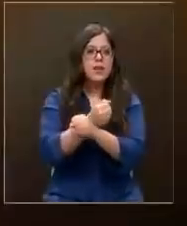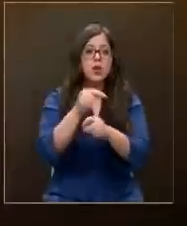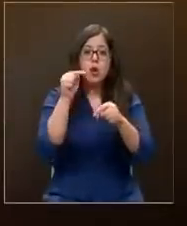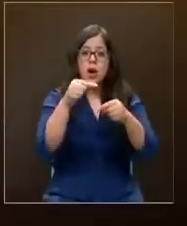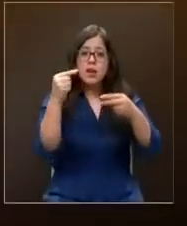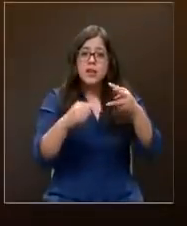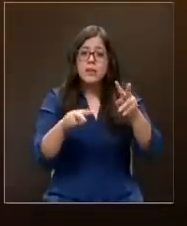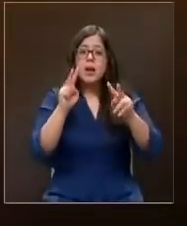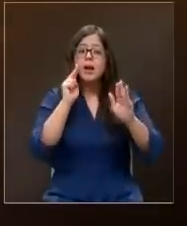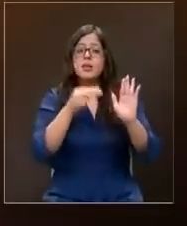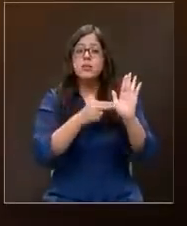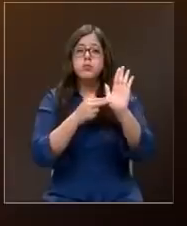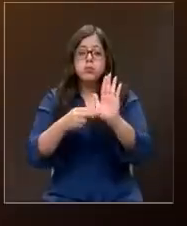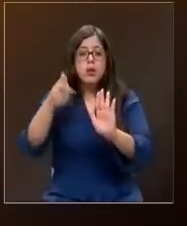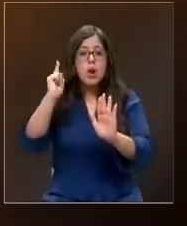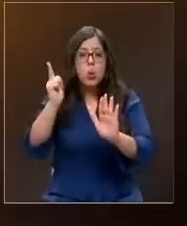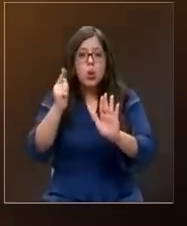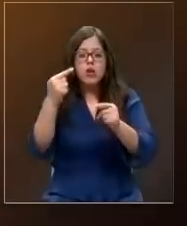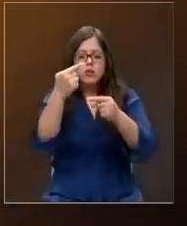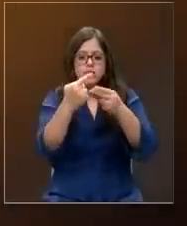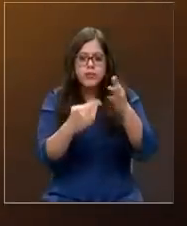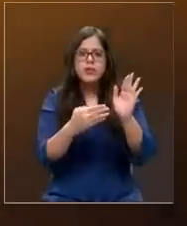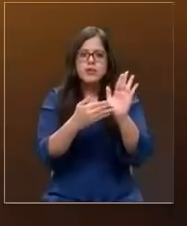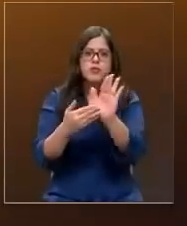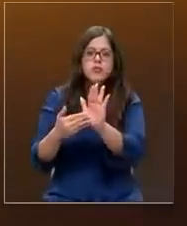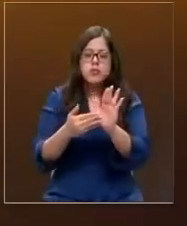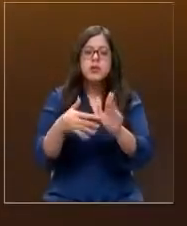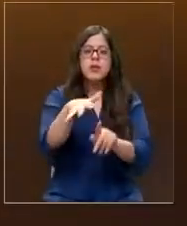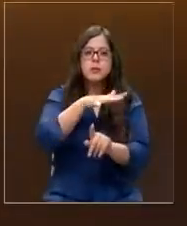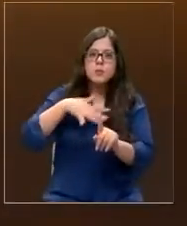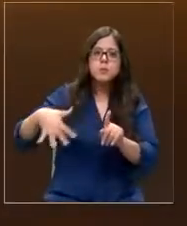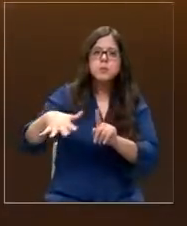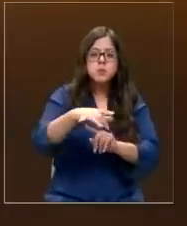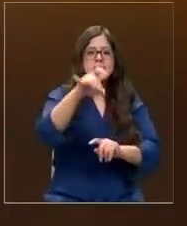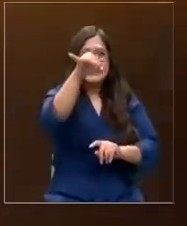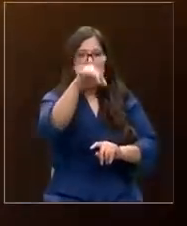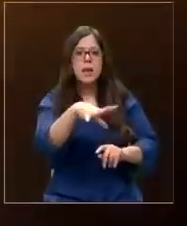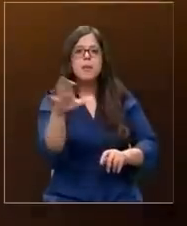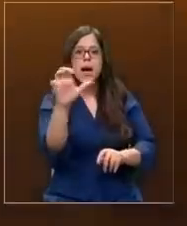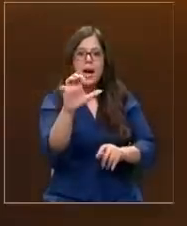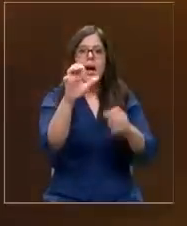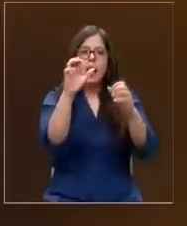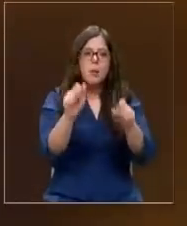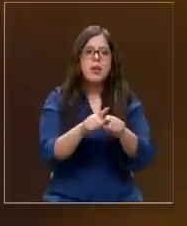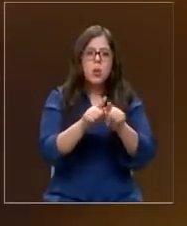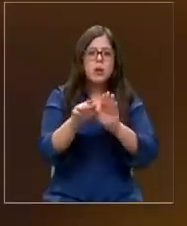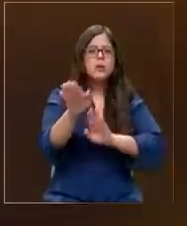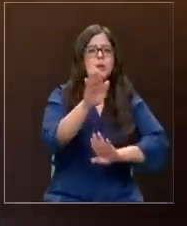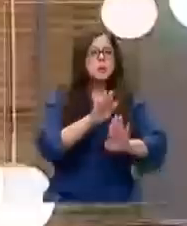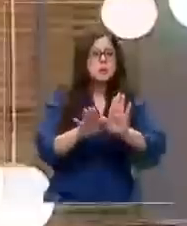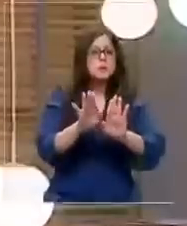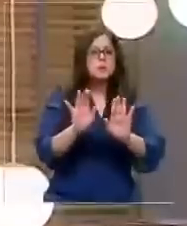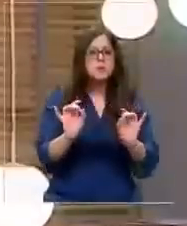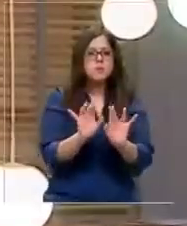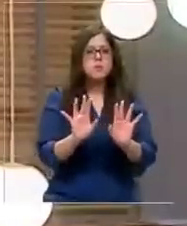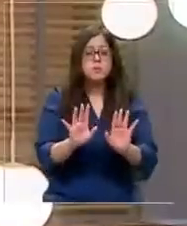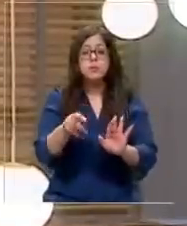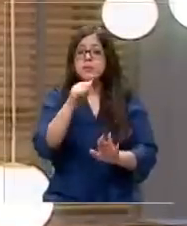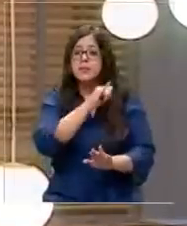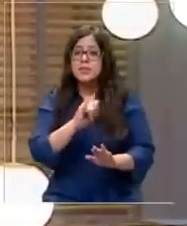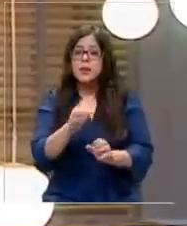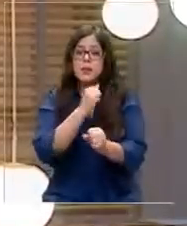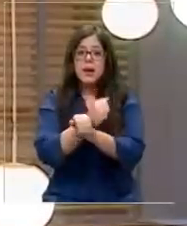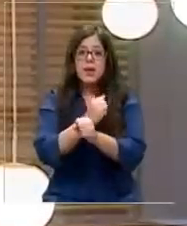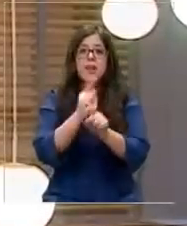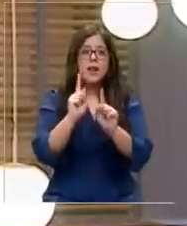elementos visuales y sonoros son claves para que así el entorno sepa de una emergencia y pueda actuar con precaución. Siempre carabineros